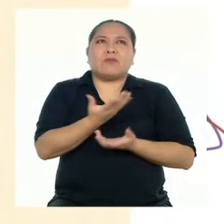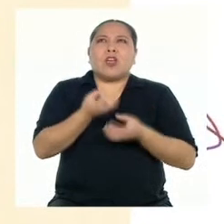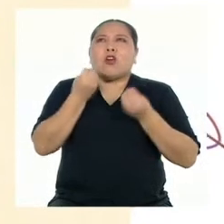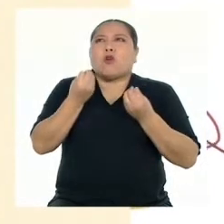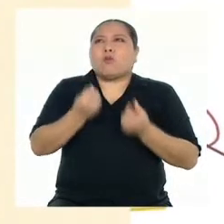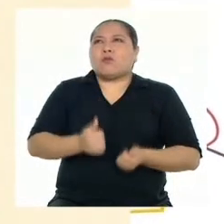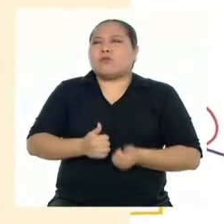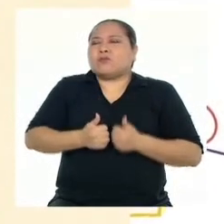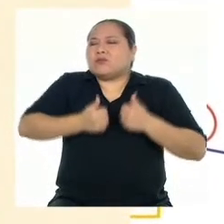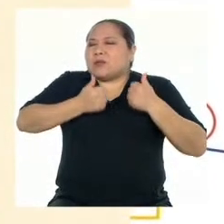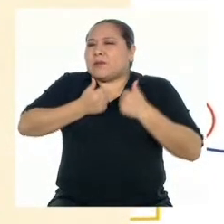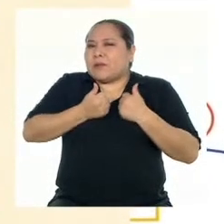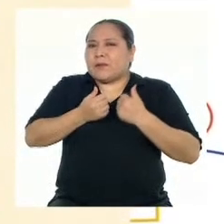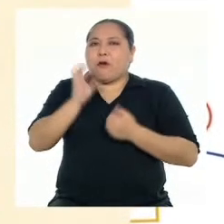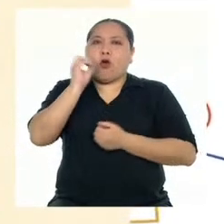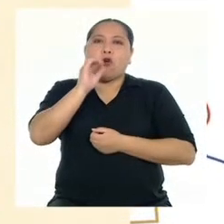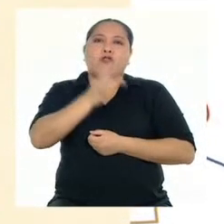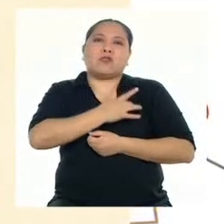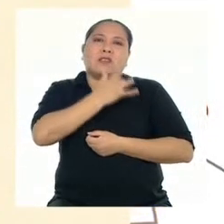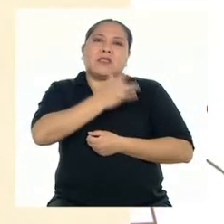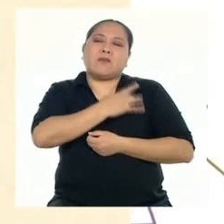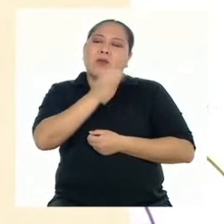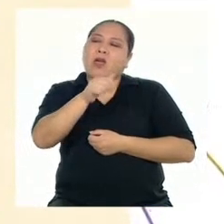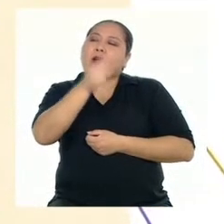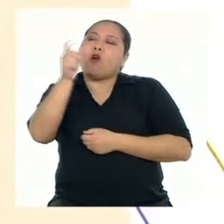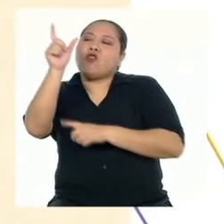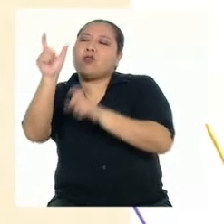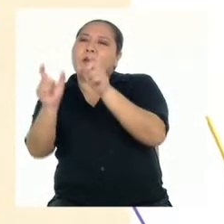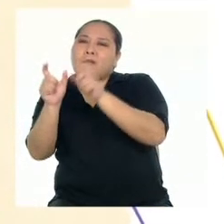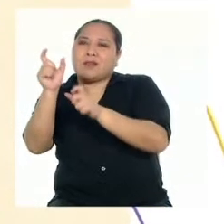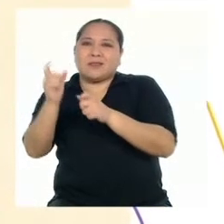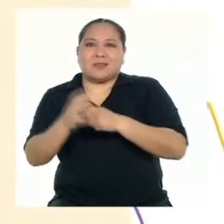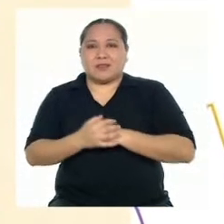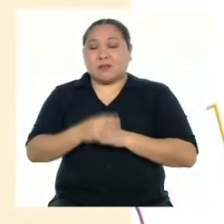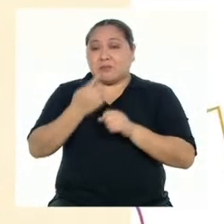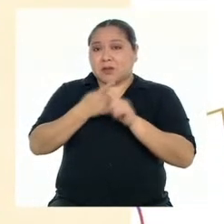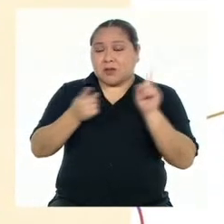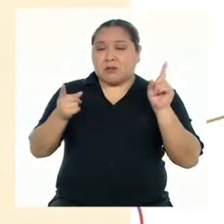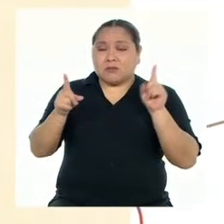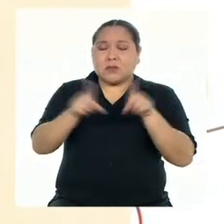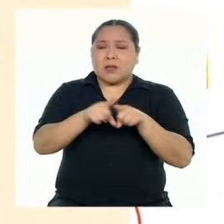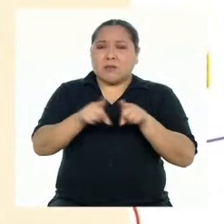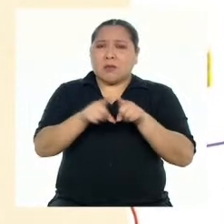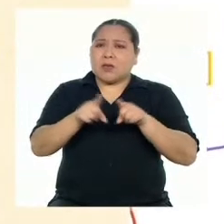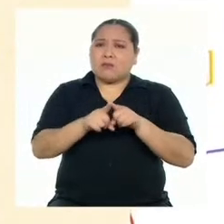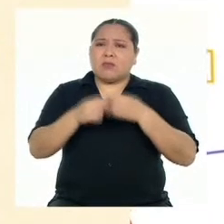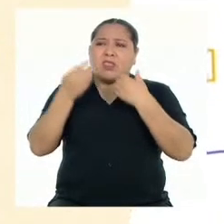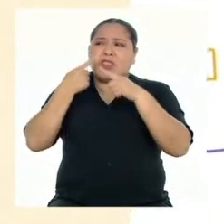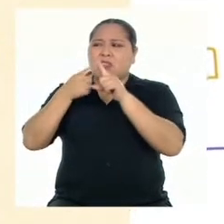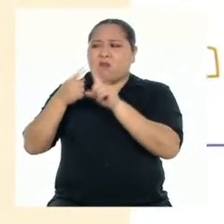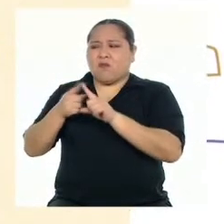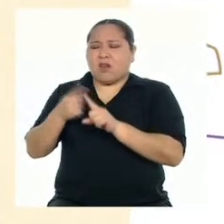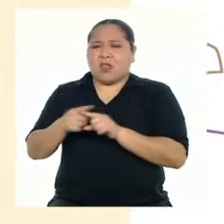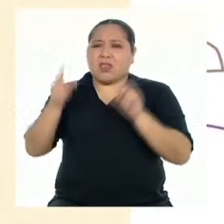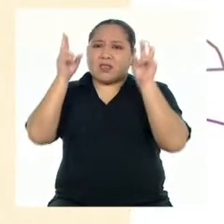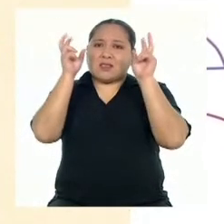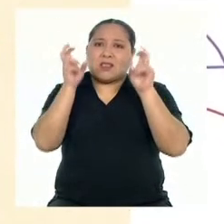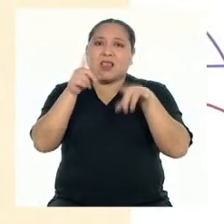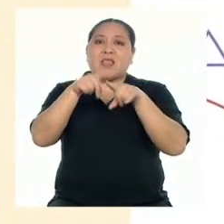existencia o los sentimientos hacia otras personas, pero pueden tratar gran variedad de temas